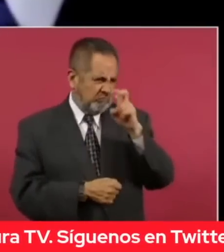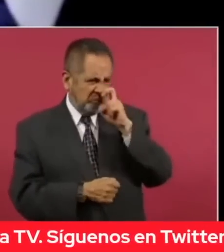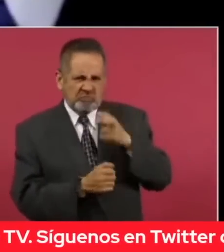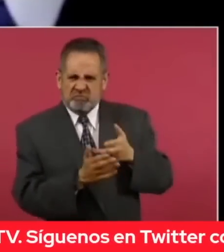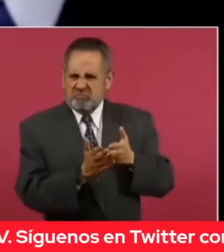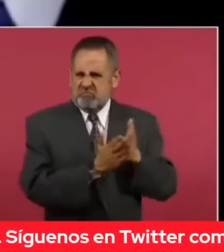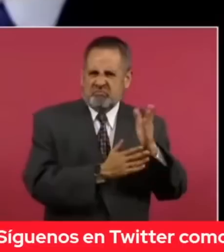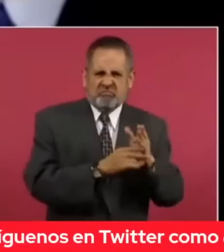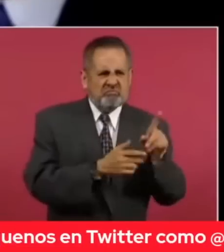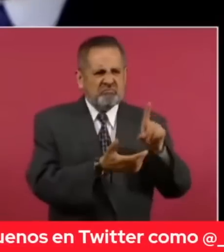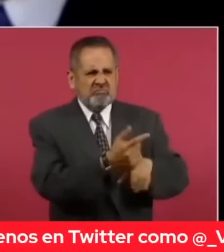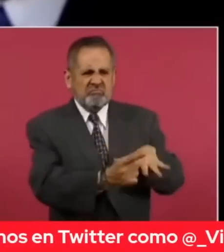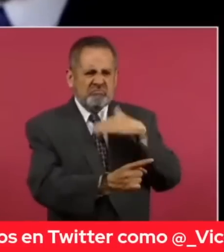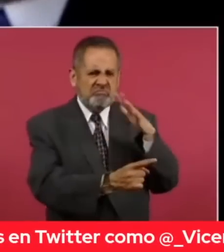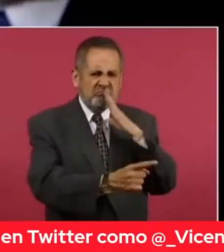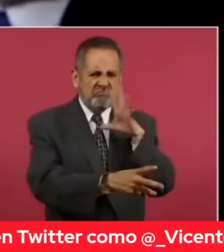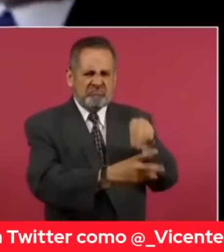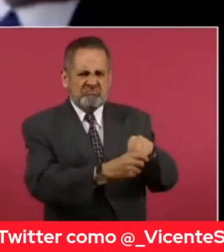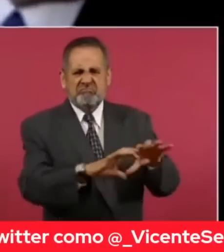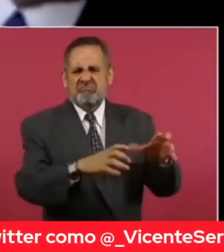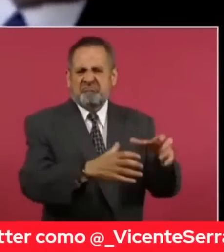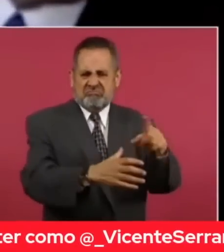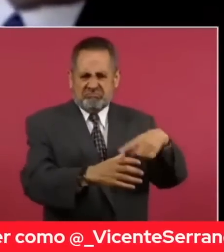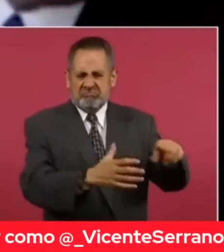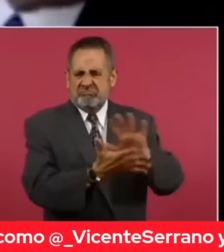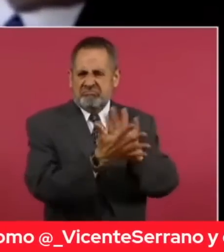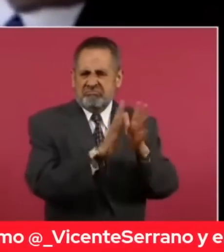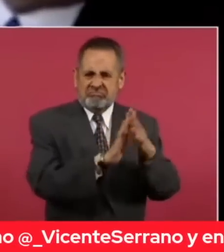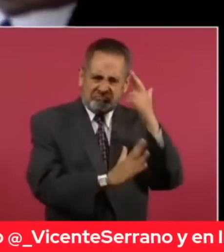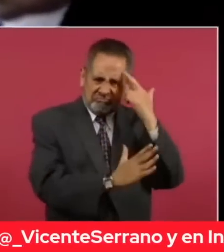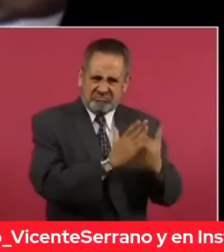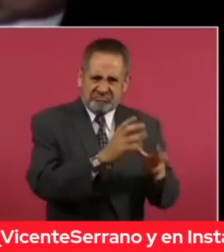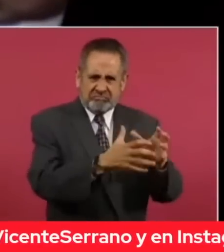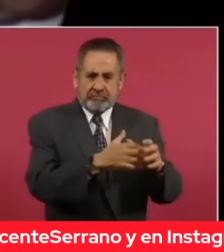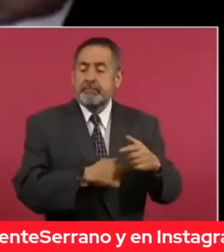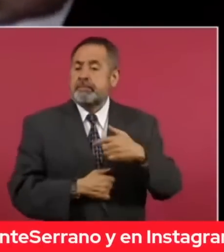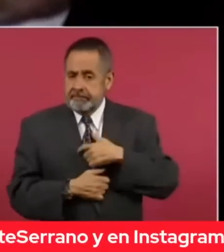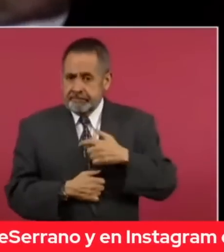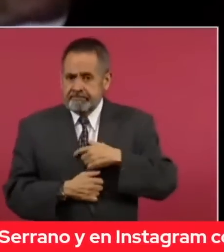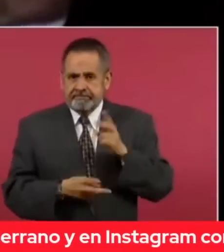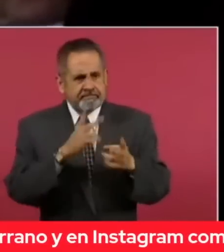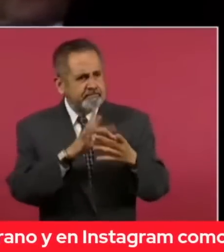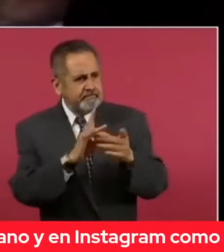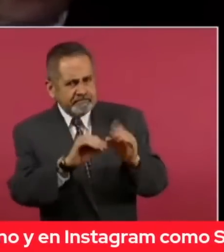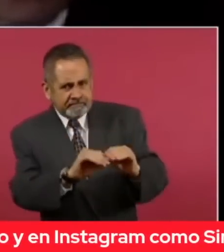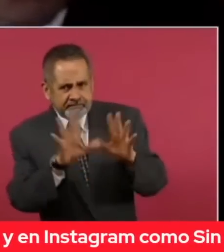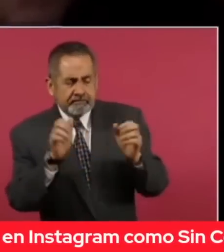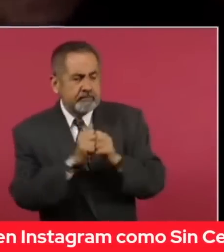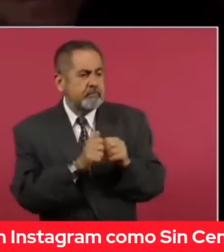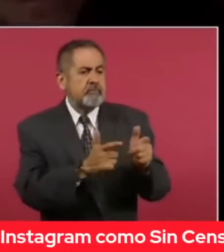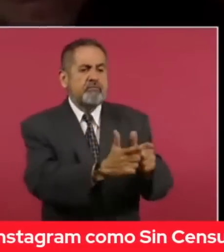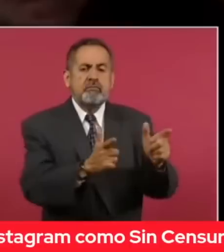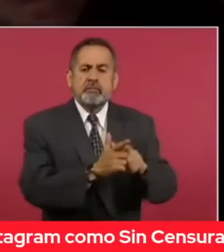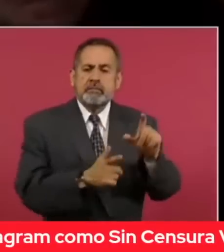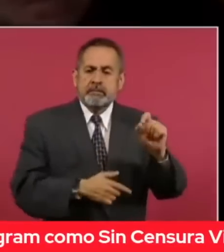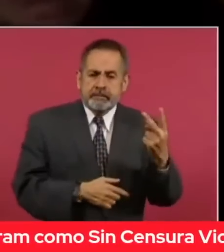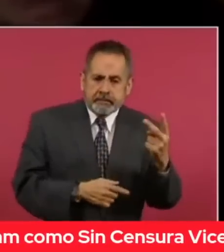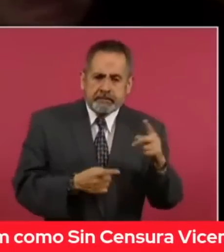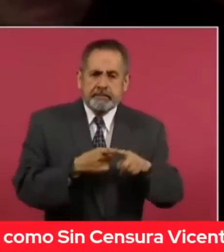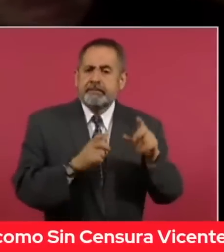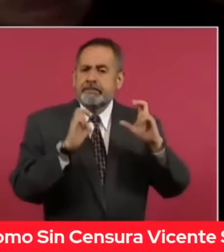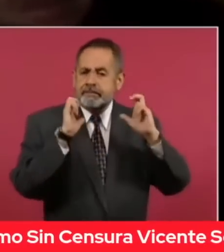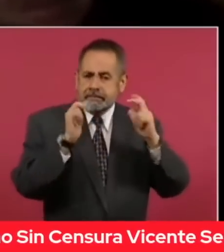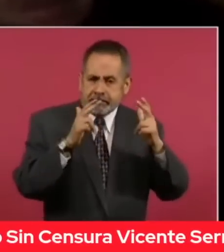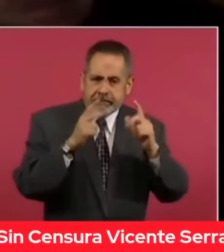demasiado contaminados con otros fenómenos delincuenciales. Yo he hablado abiertamente de la sección 22, de la sección de